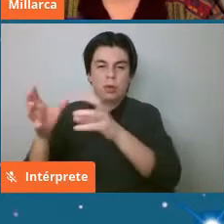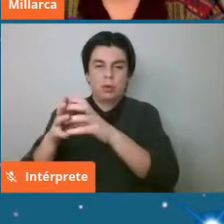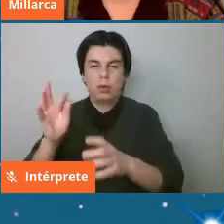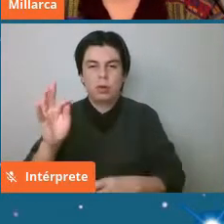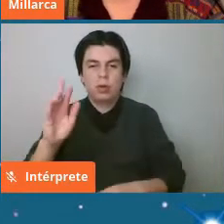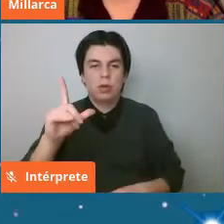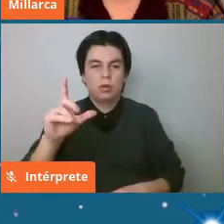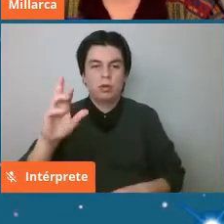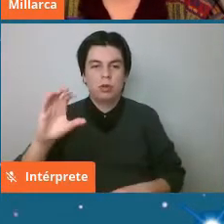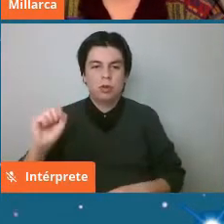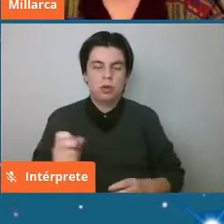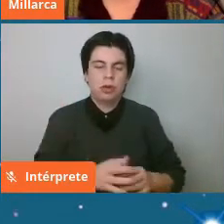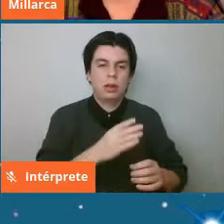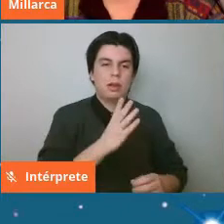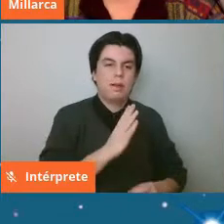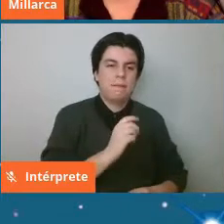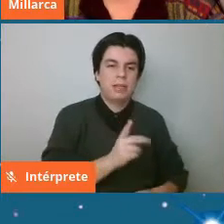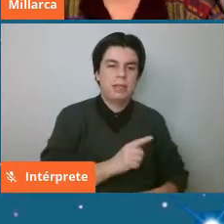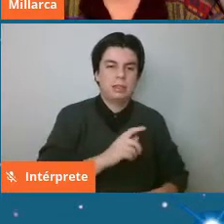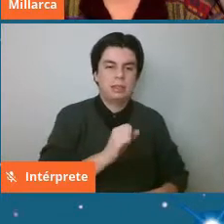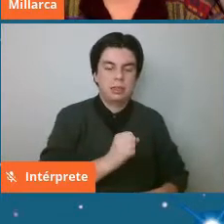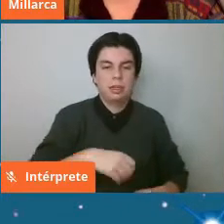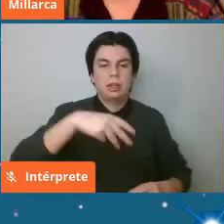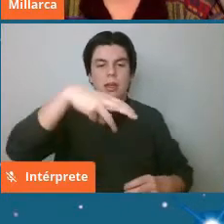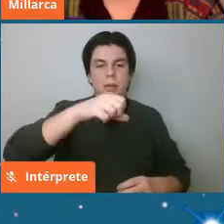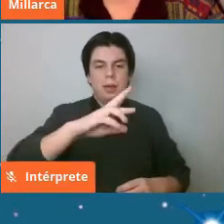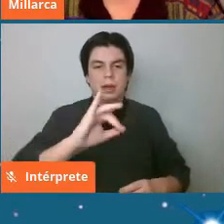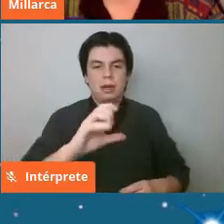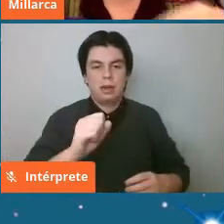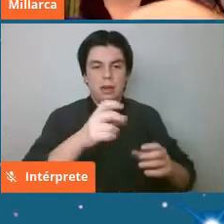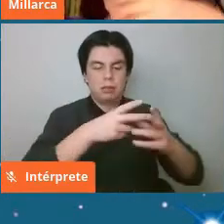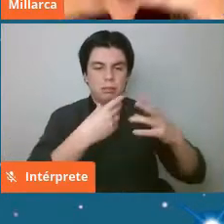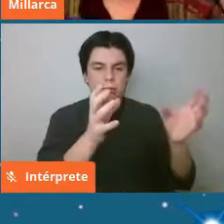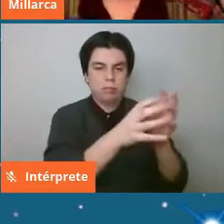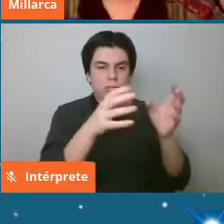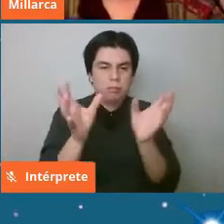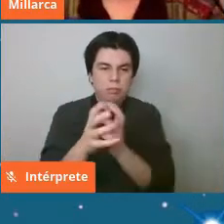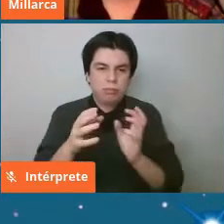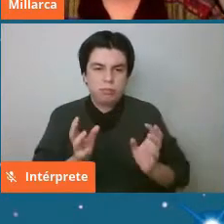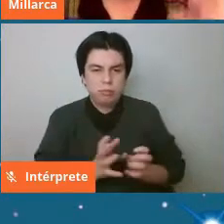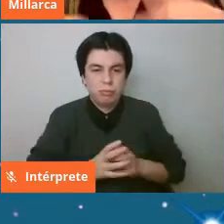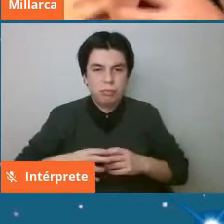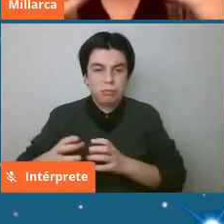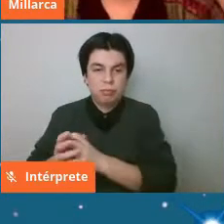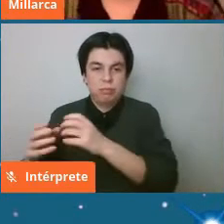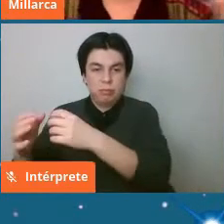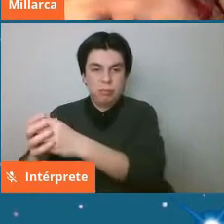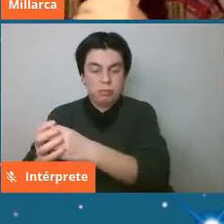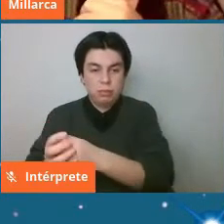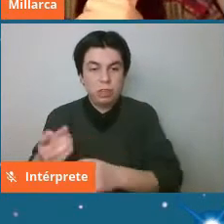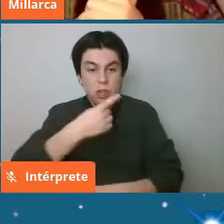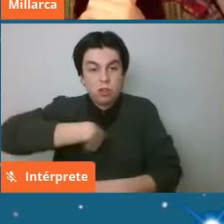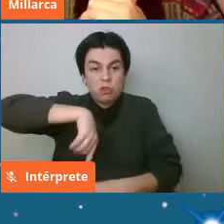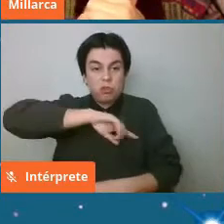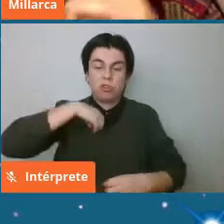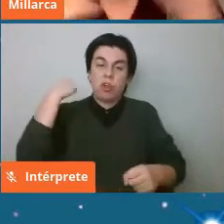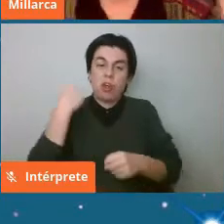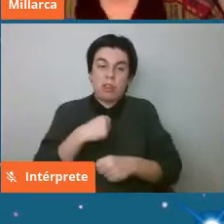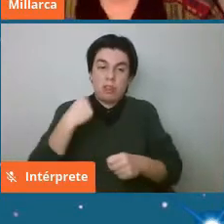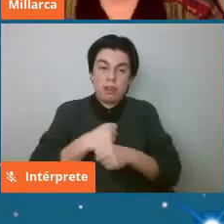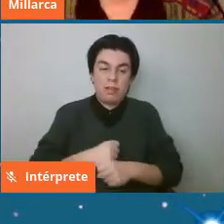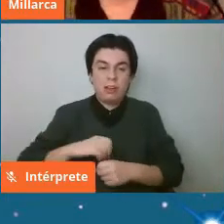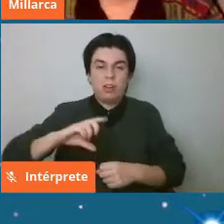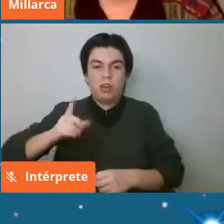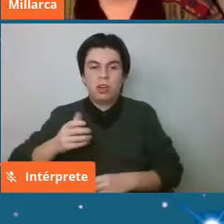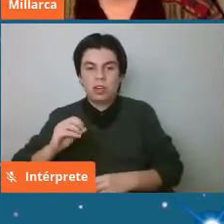besta maría gestión coronis y todos estos que ven acá entonces esa es nuestra gran pega geólogos y